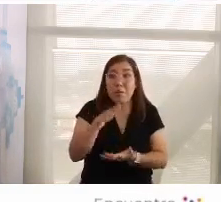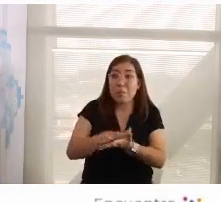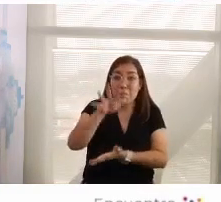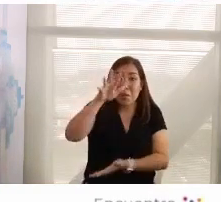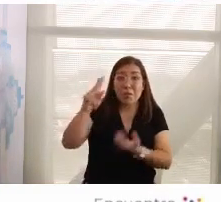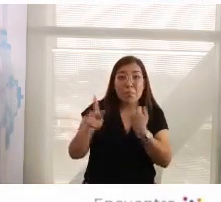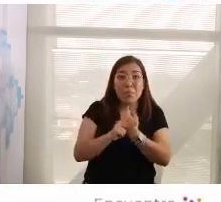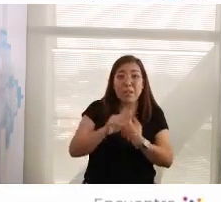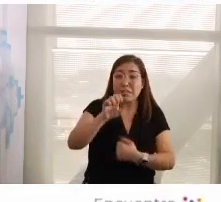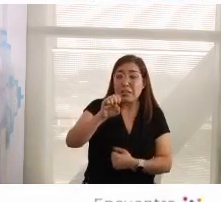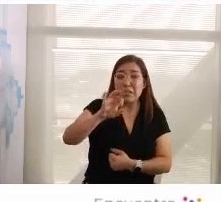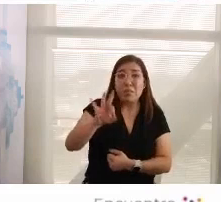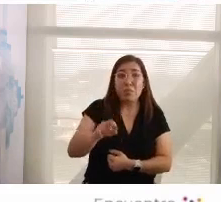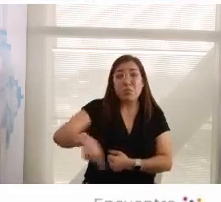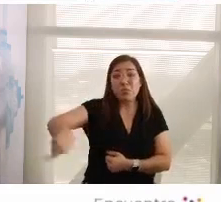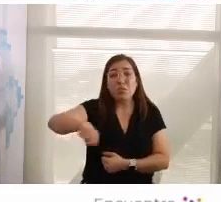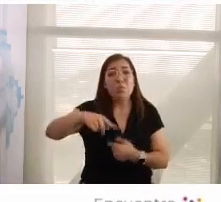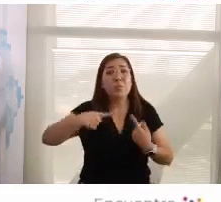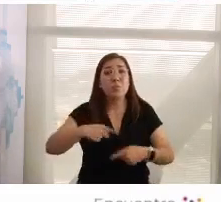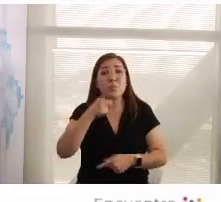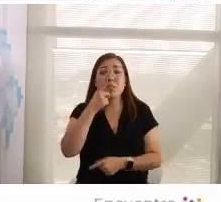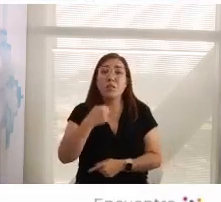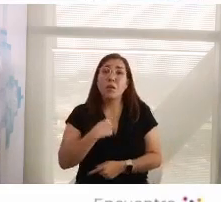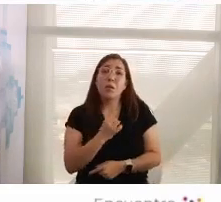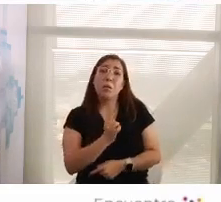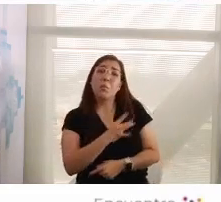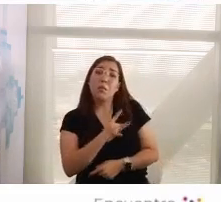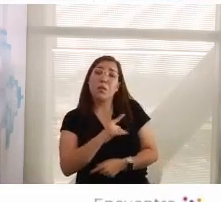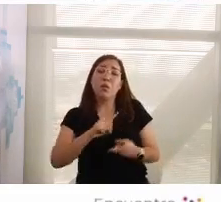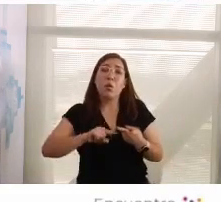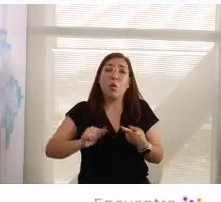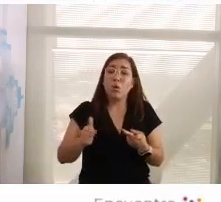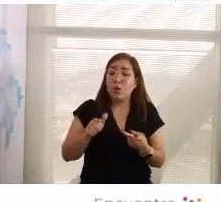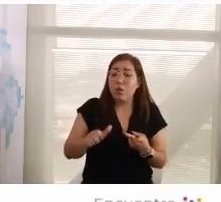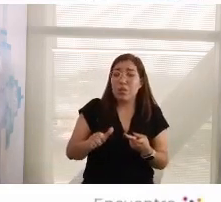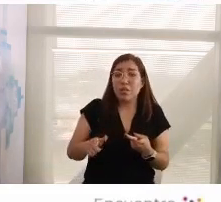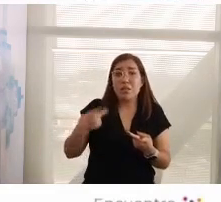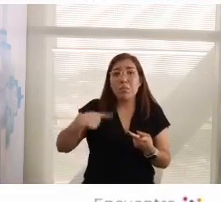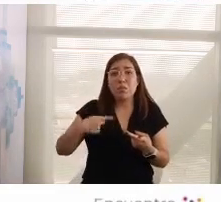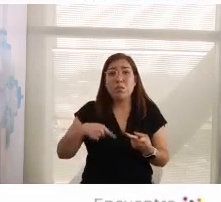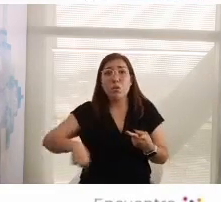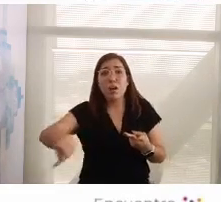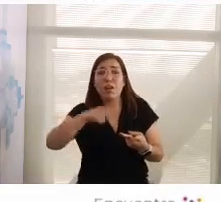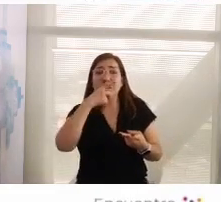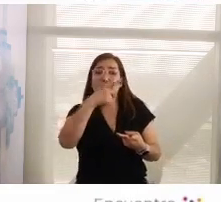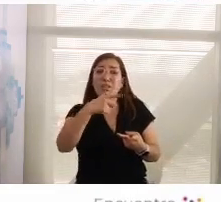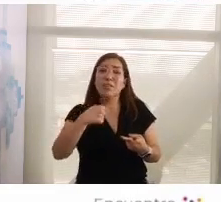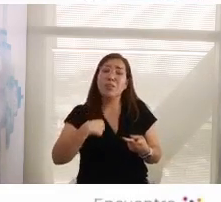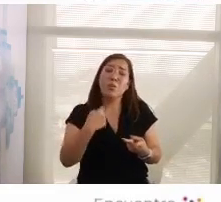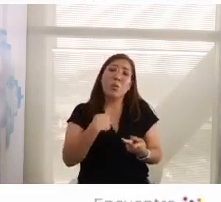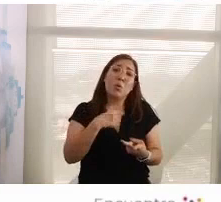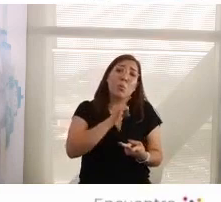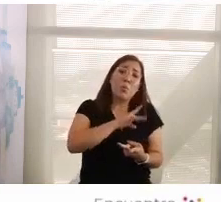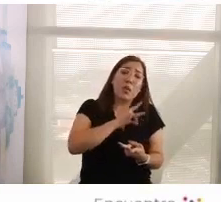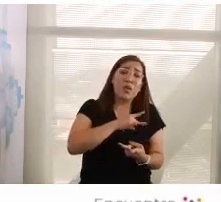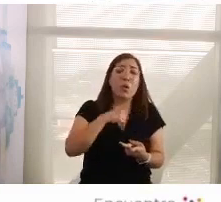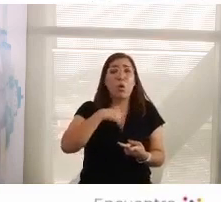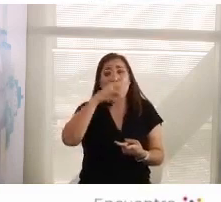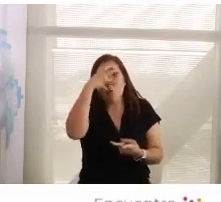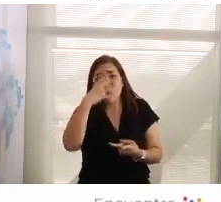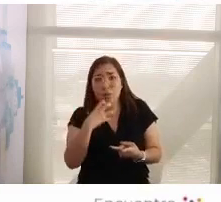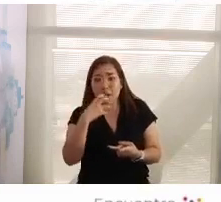preguntas cómo se siente y te dice que tiene miedo y el 17% te dice que tiene tristeza, emociones que te inmovilizan, te paralizan y te